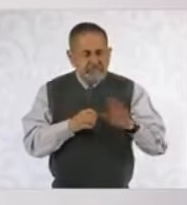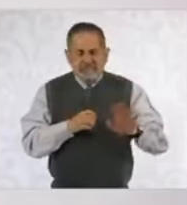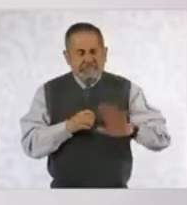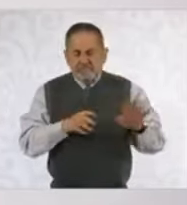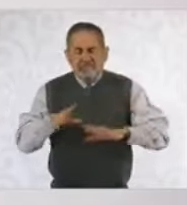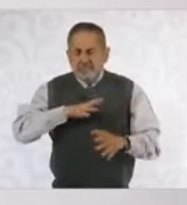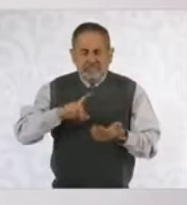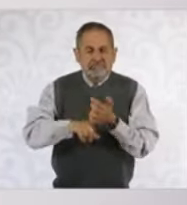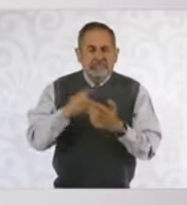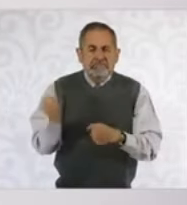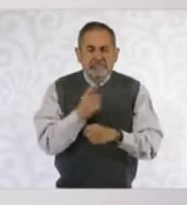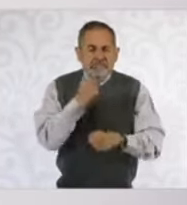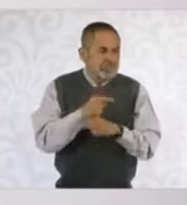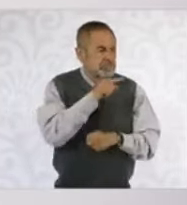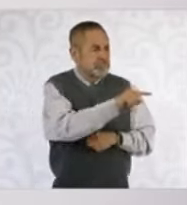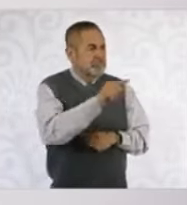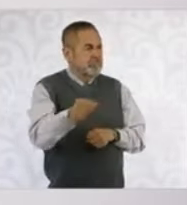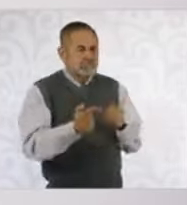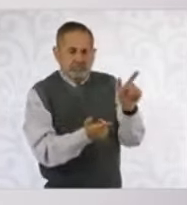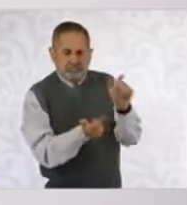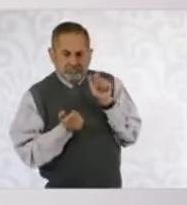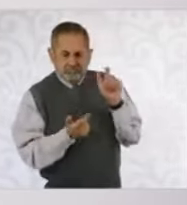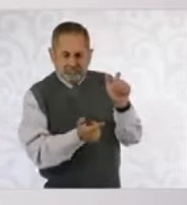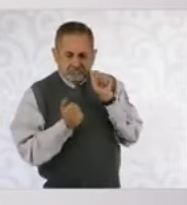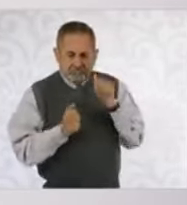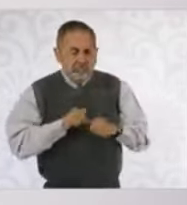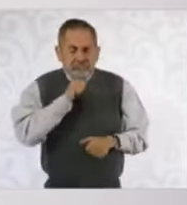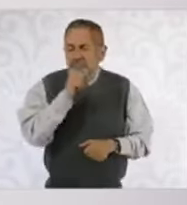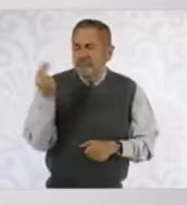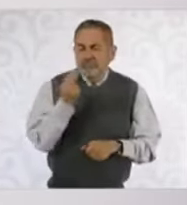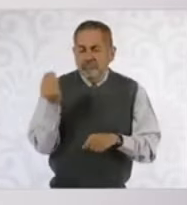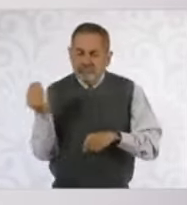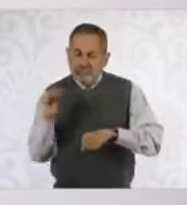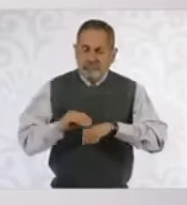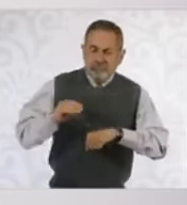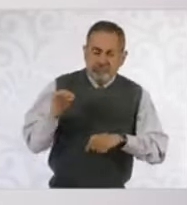recaudación sin necesidad de una reforma fiscal profunda. hemos estudiado por varios meses.